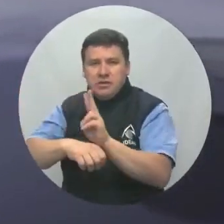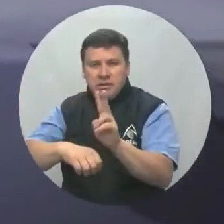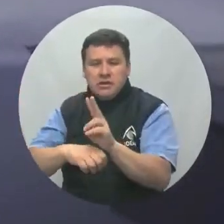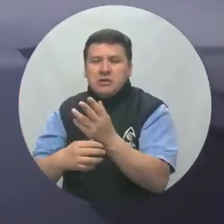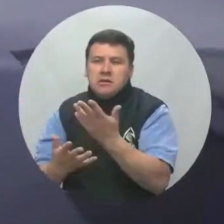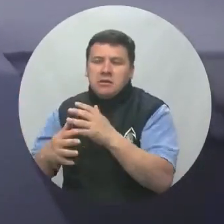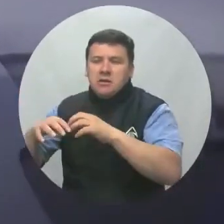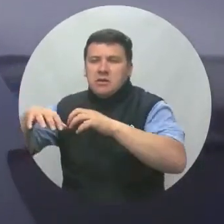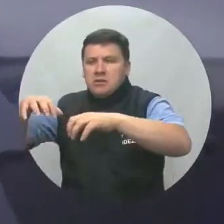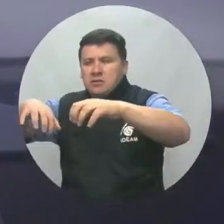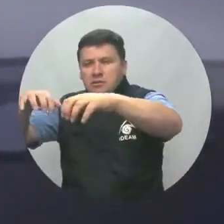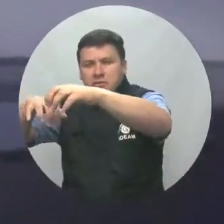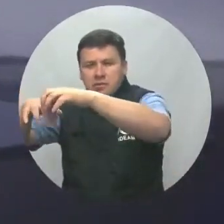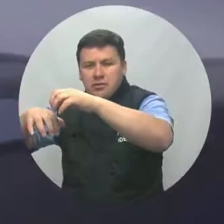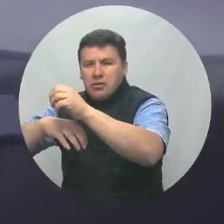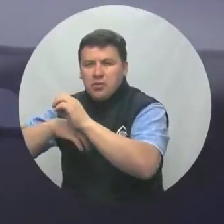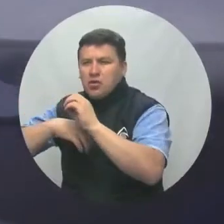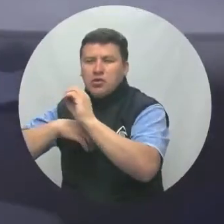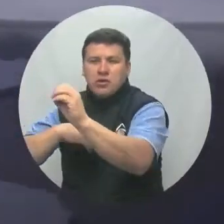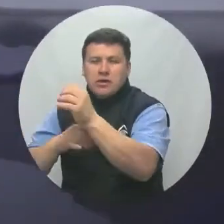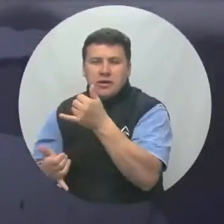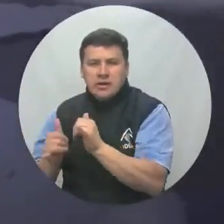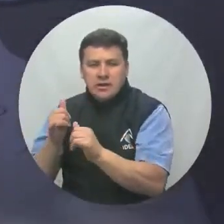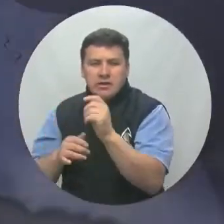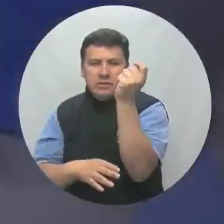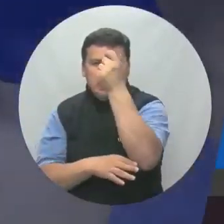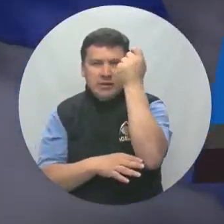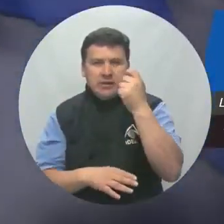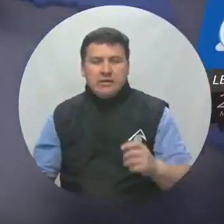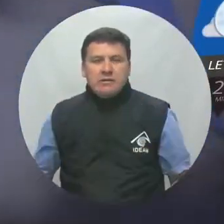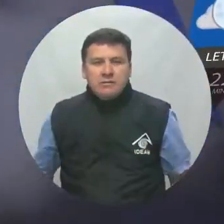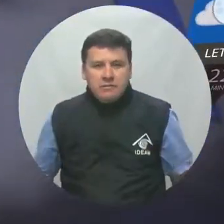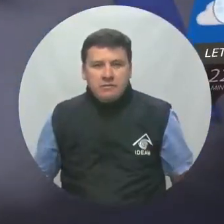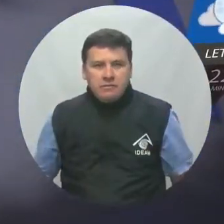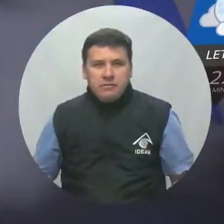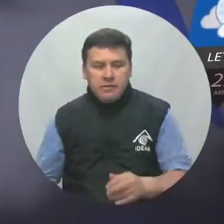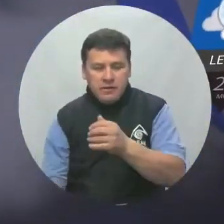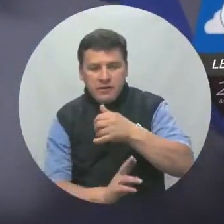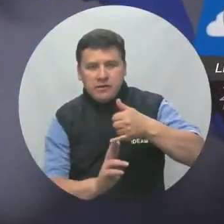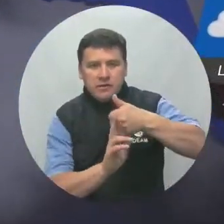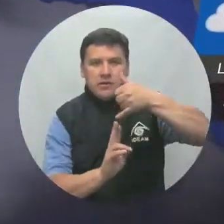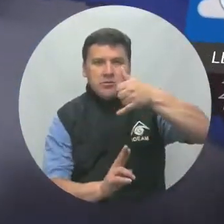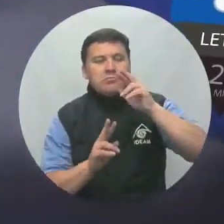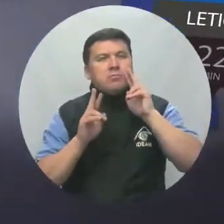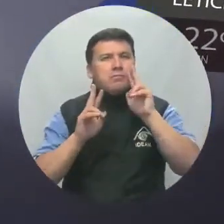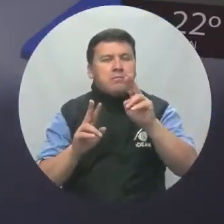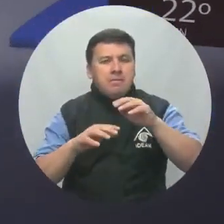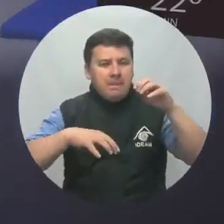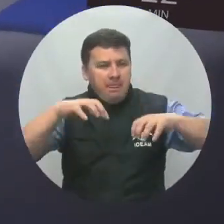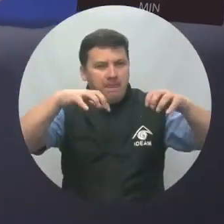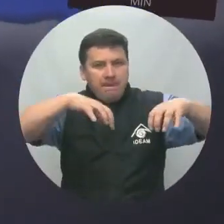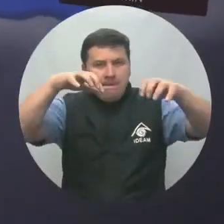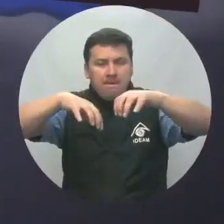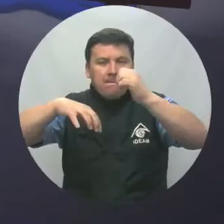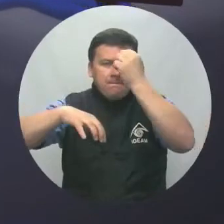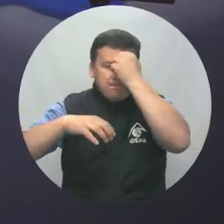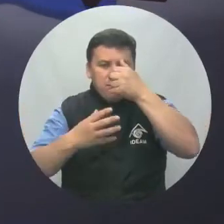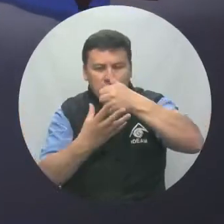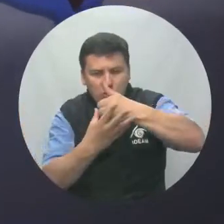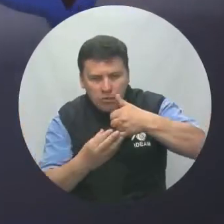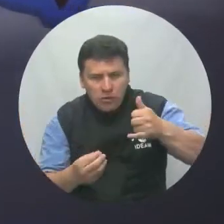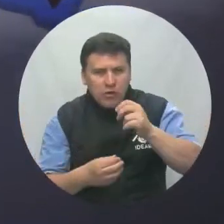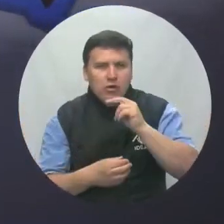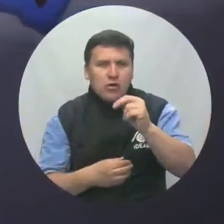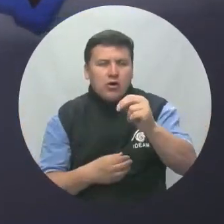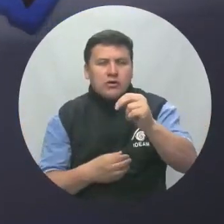excepción del Bichada, norte y oriente del Arauca, donde se esperan algunas lloviznas más suaves. Desde el sur del territorio nacional, la nubosidad será variada